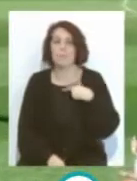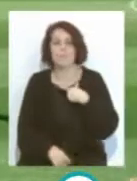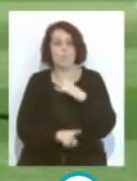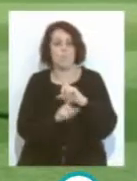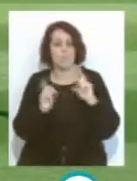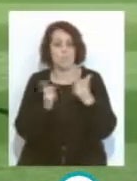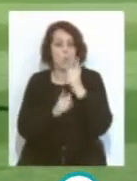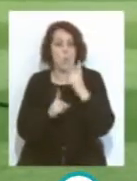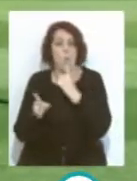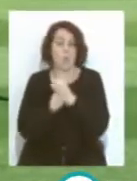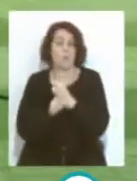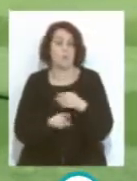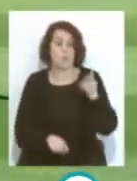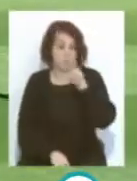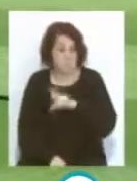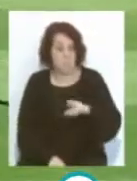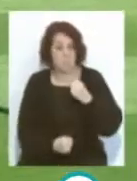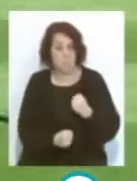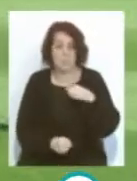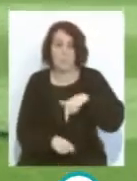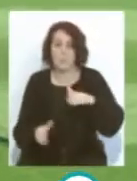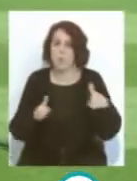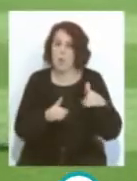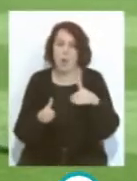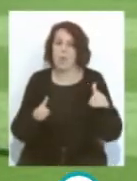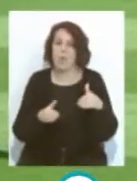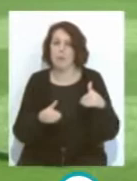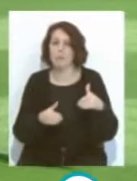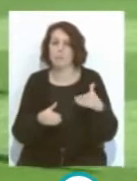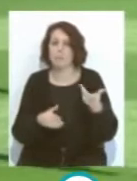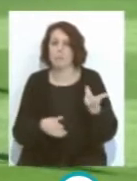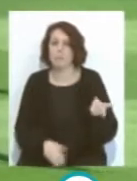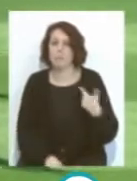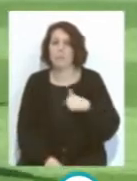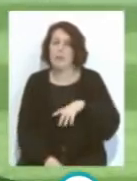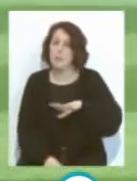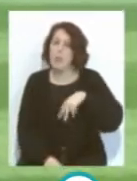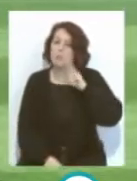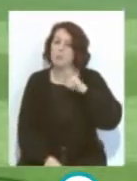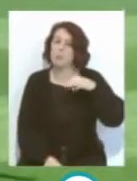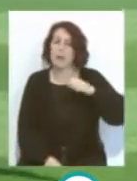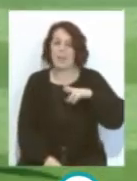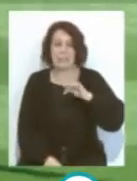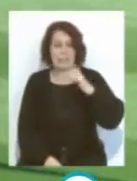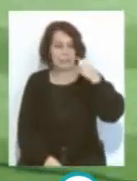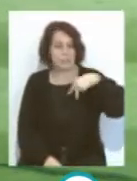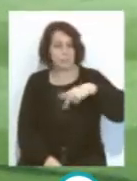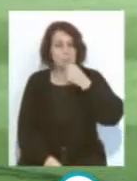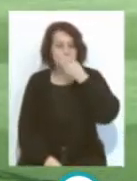está muy reforzado esta temporada, con un capital chino y demás, pero vimos a Álex Martín muy bien, muy serio,